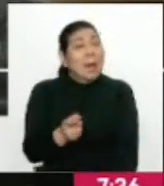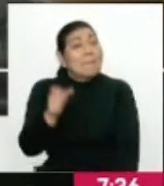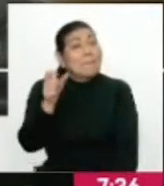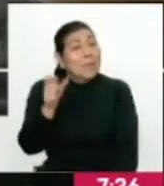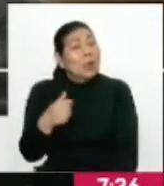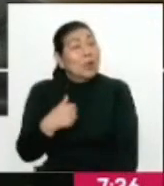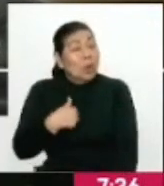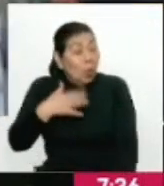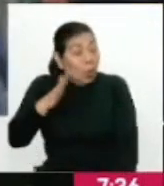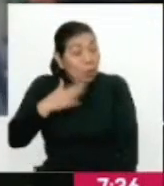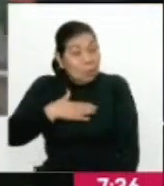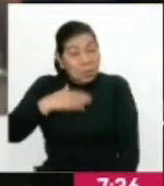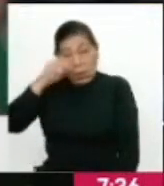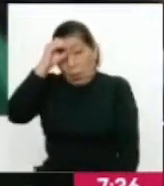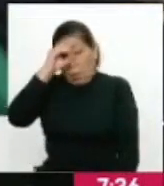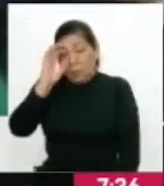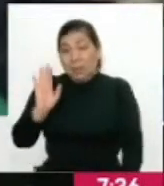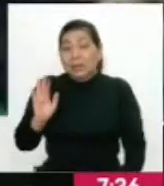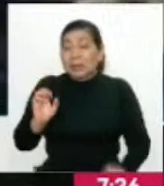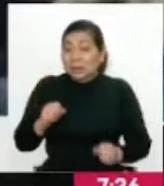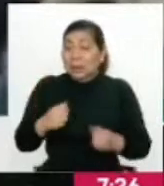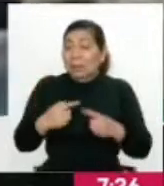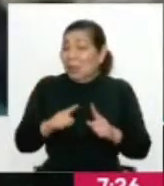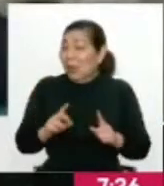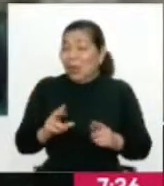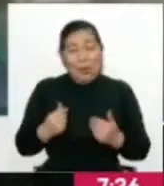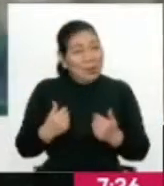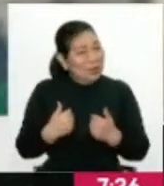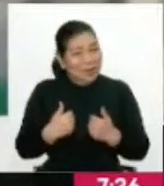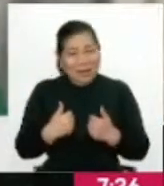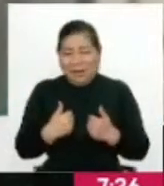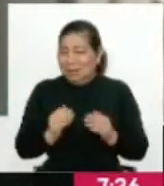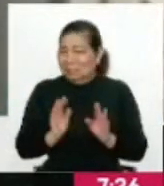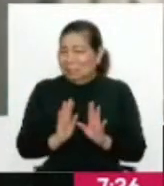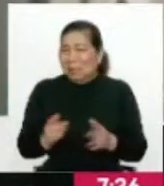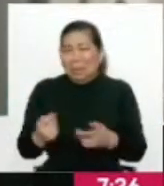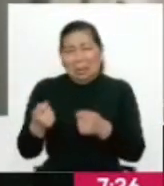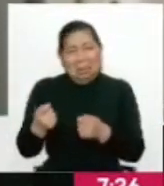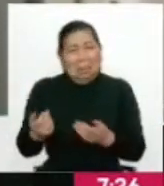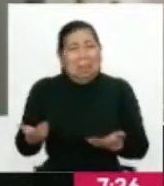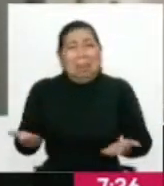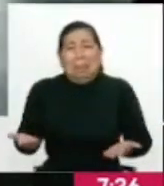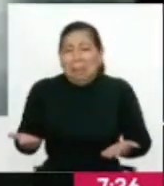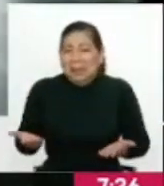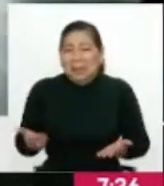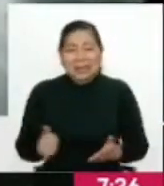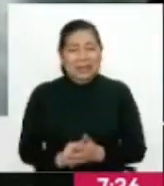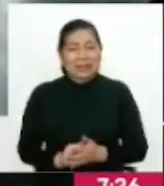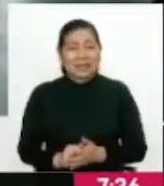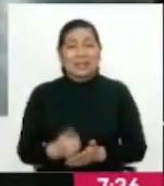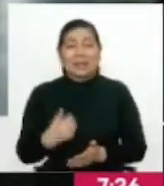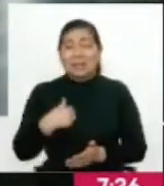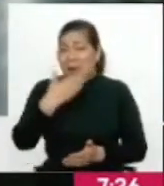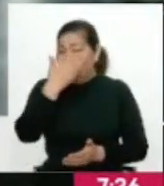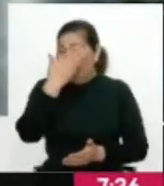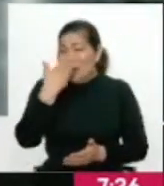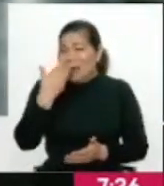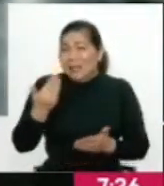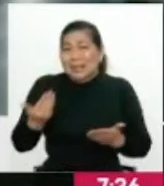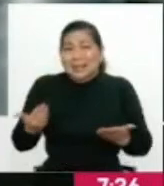personalmente yo creo, confío muchísimo en las vacunas, no tiene ya sentido obligar a eso. Claro, quizá hemos olvidado